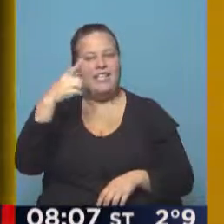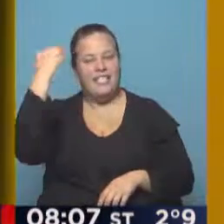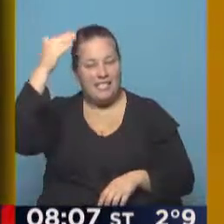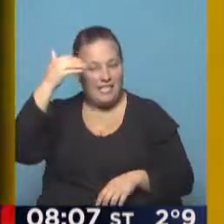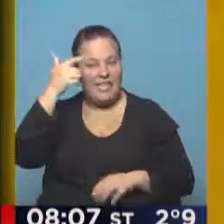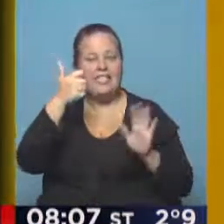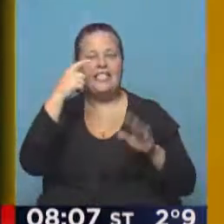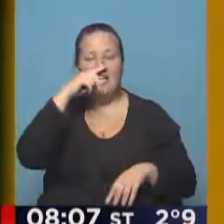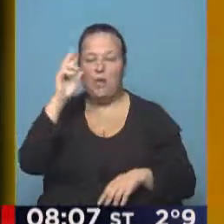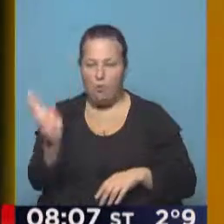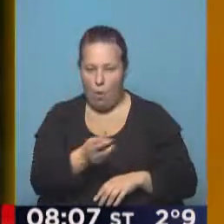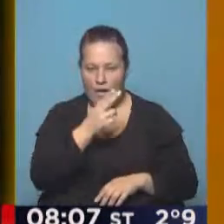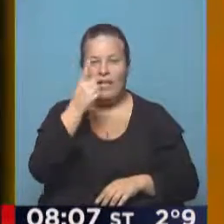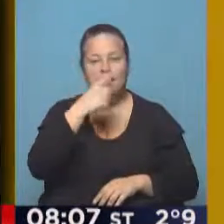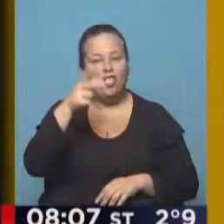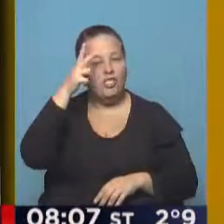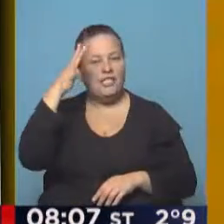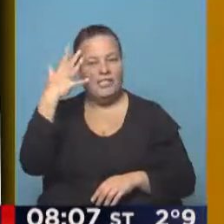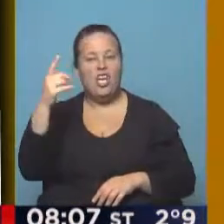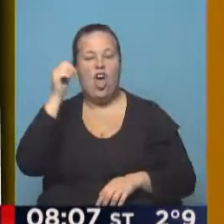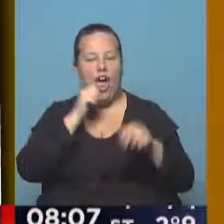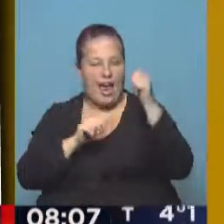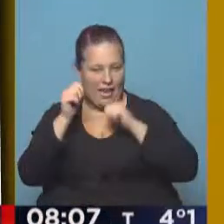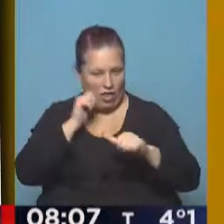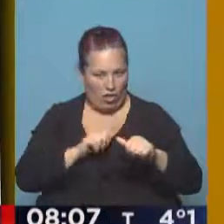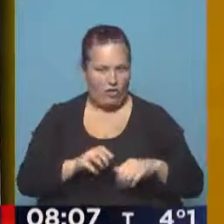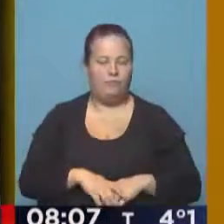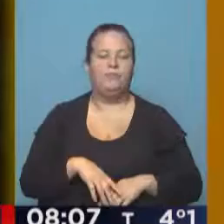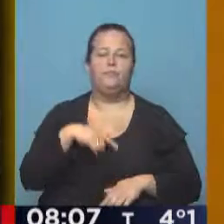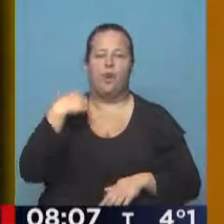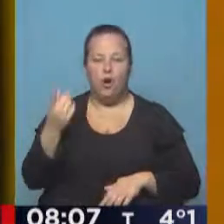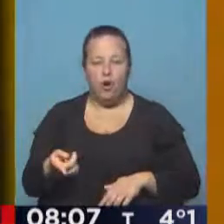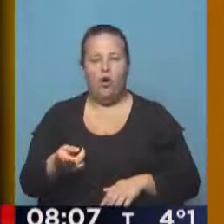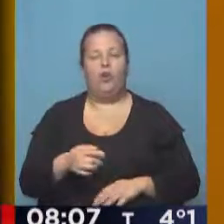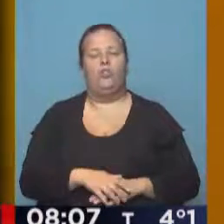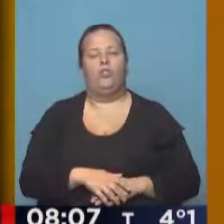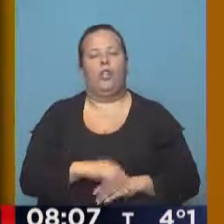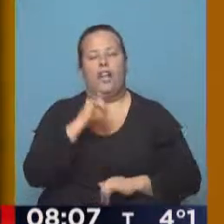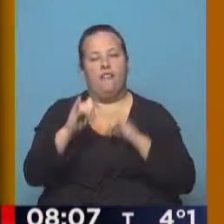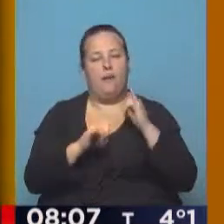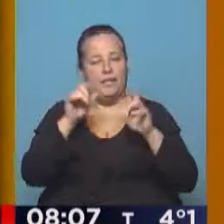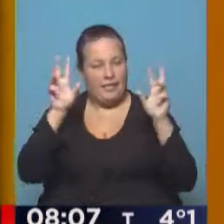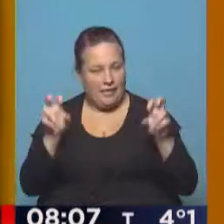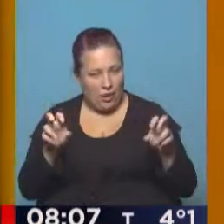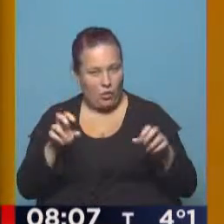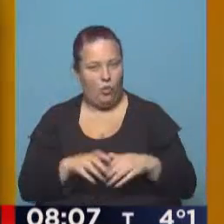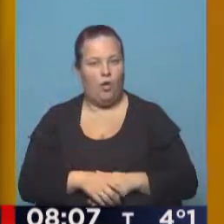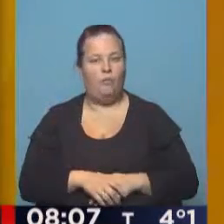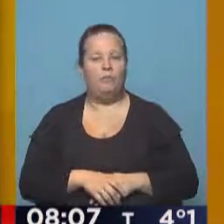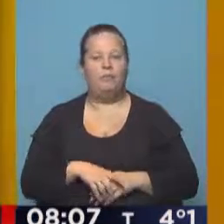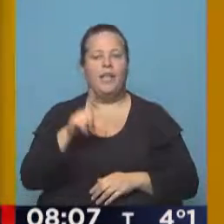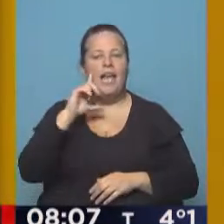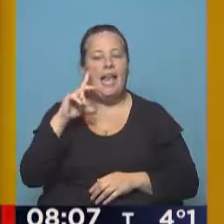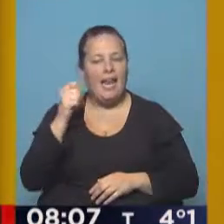al menos 67 muertos y 185 heridos. Seguimos con más información en títulos. Liga